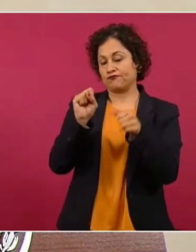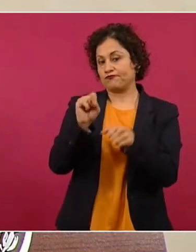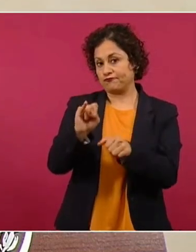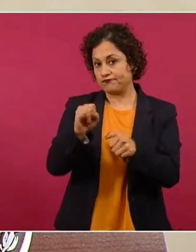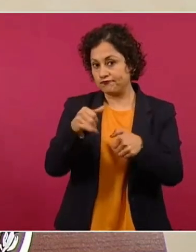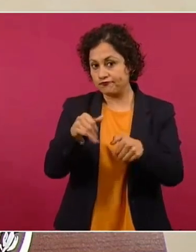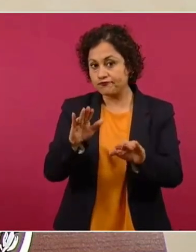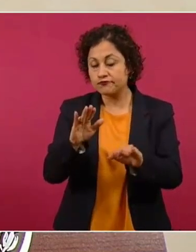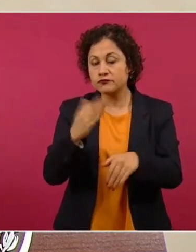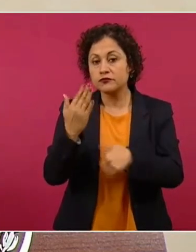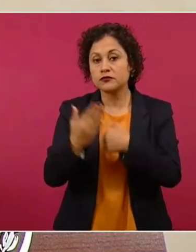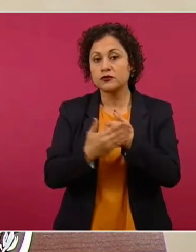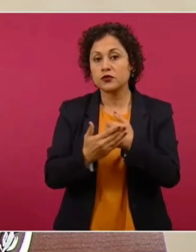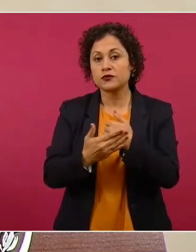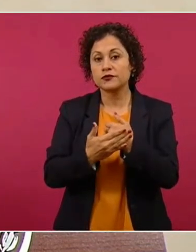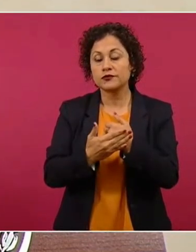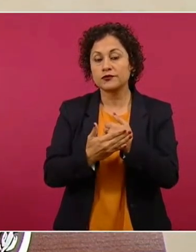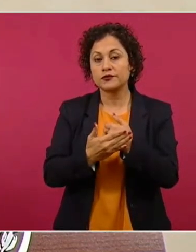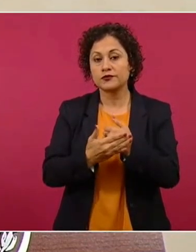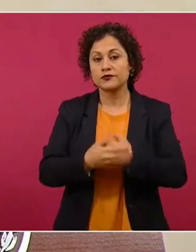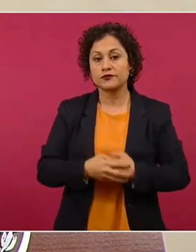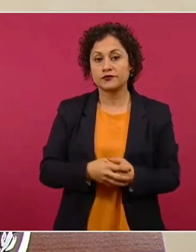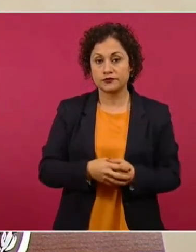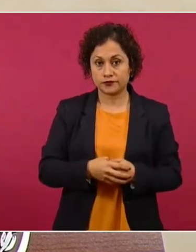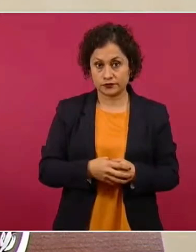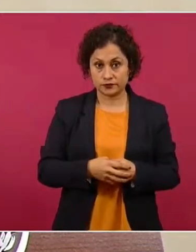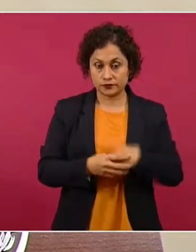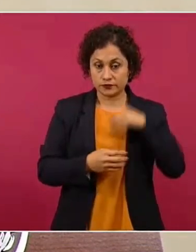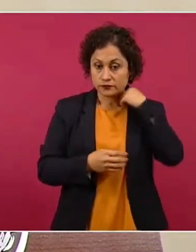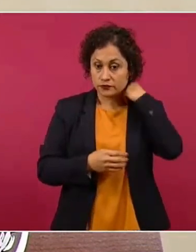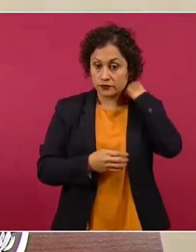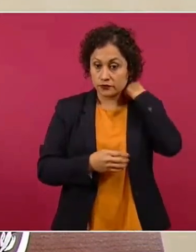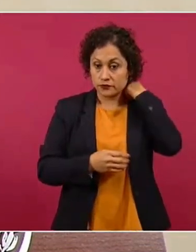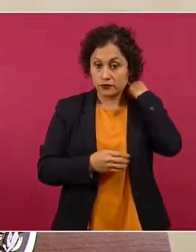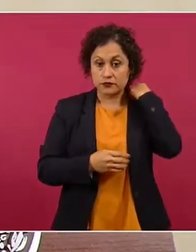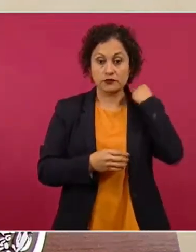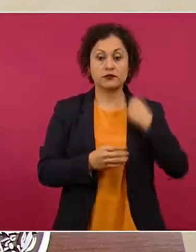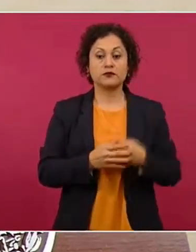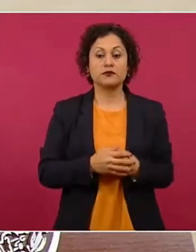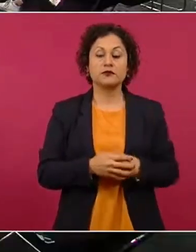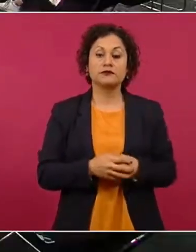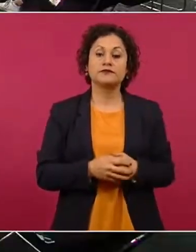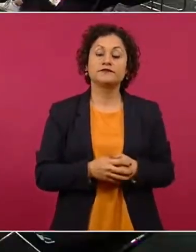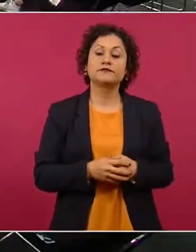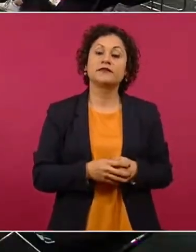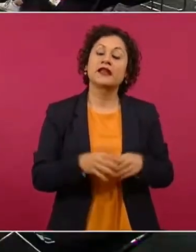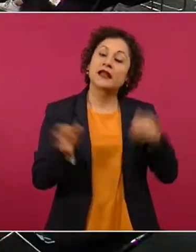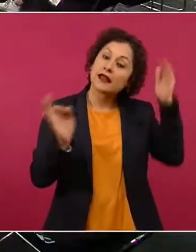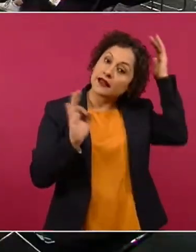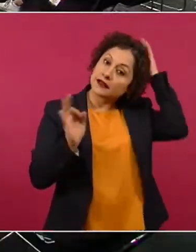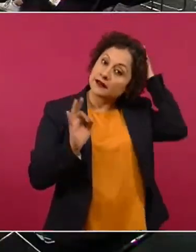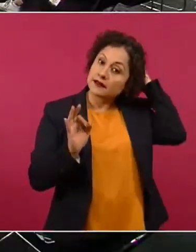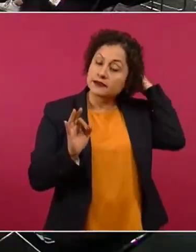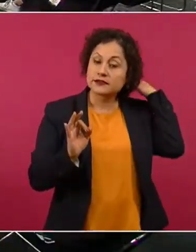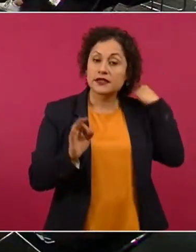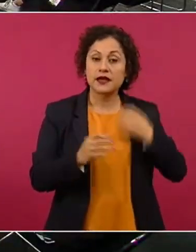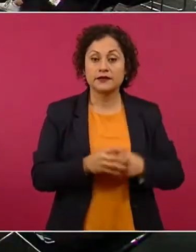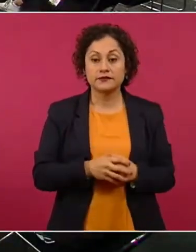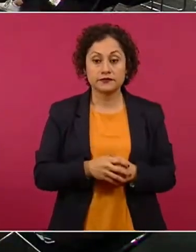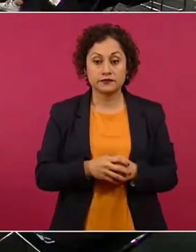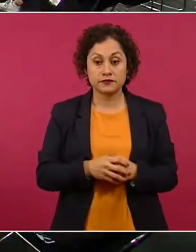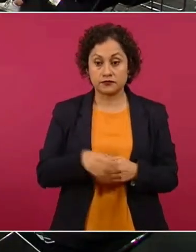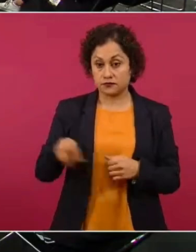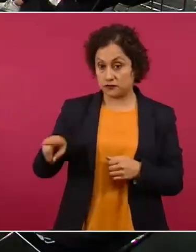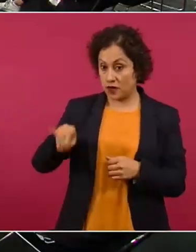probable y me gustaría que